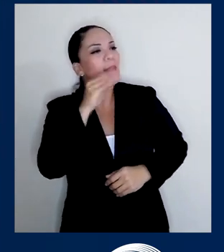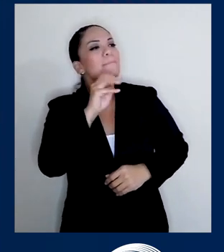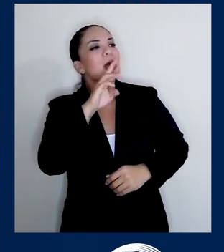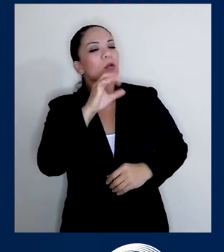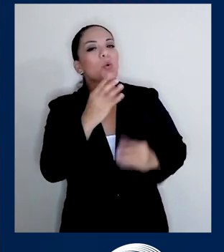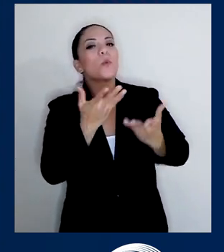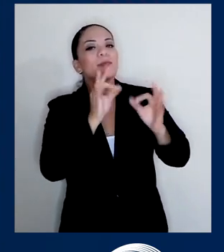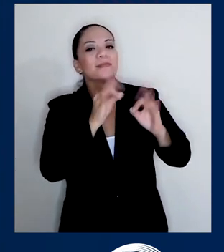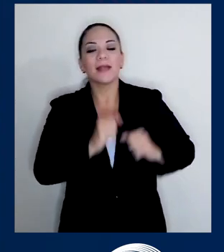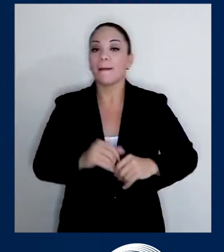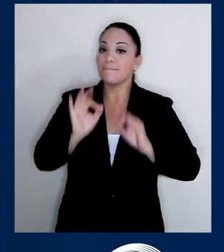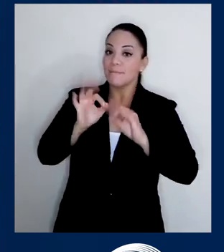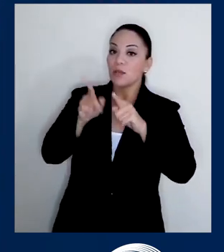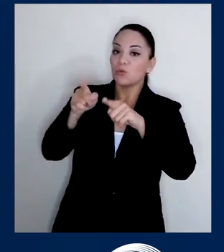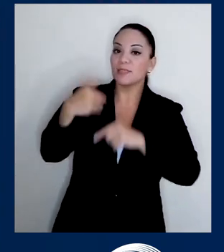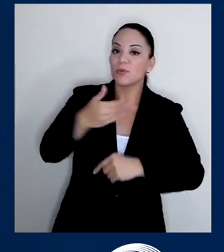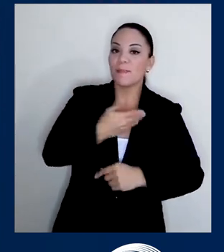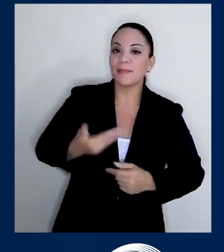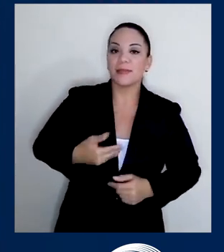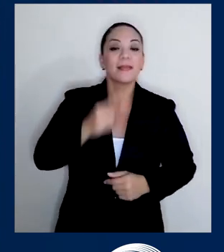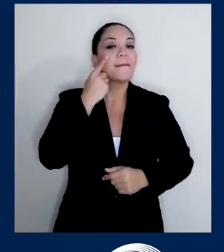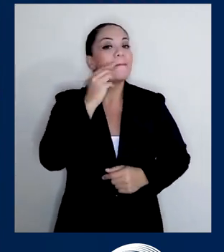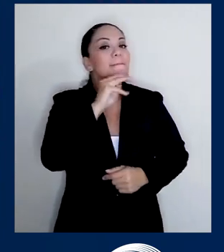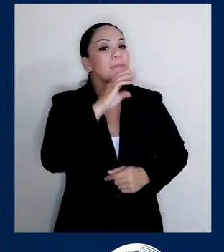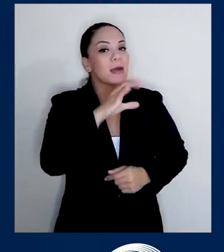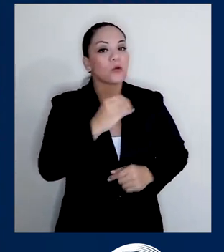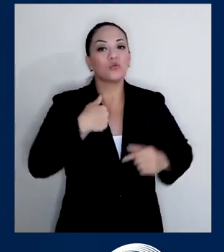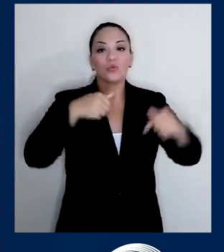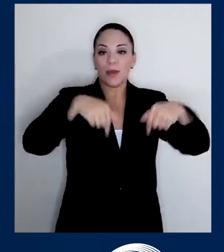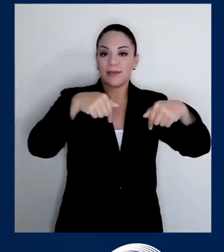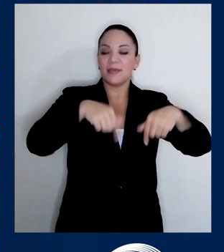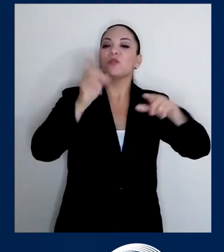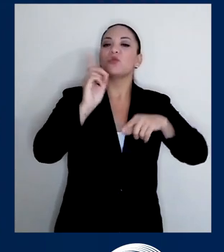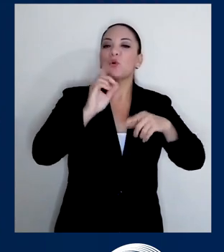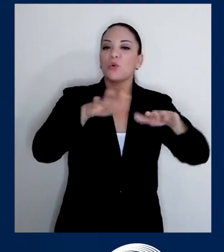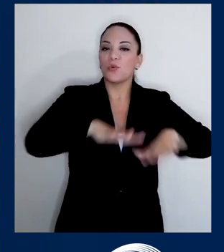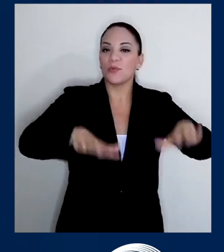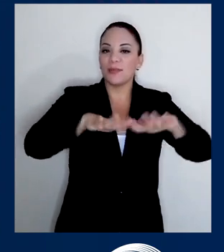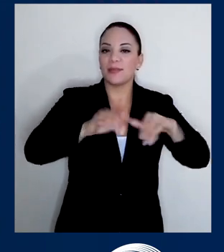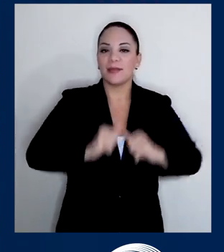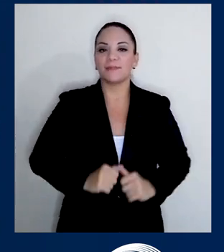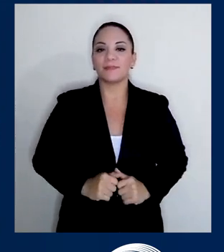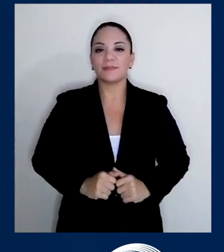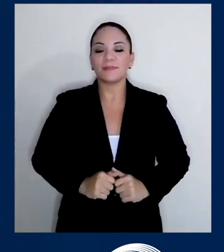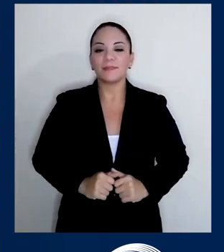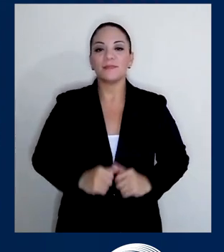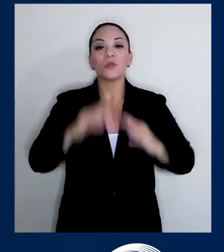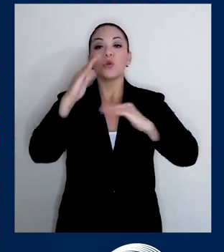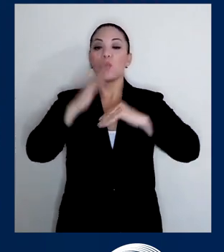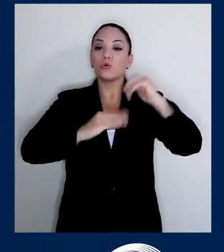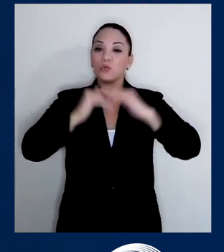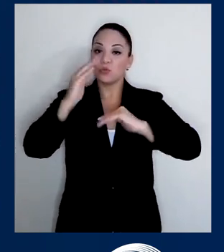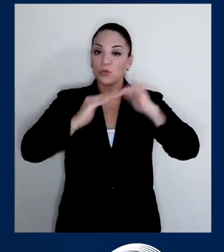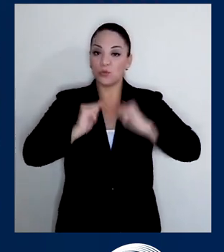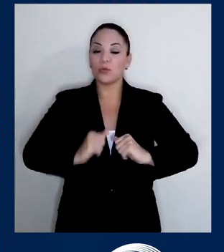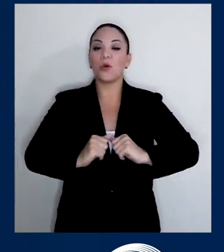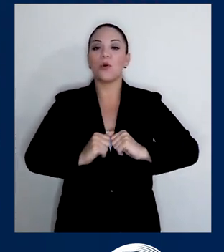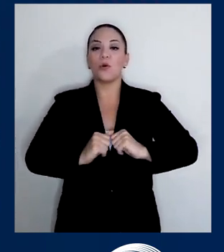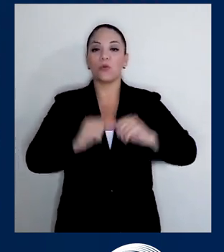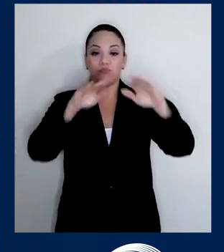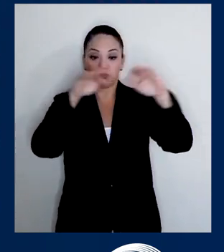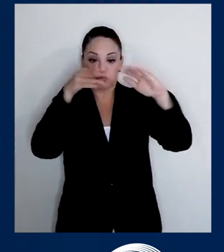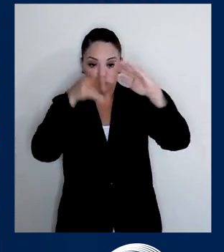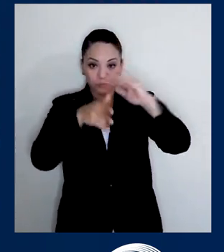¿Y usted, presidente? Vea, don Marco, estoy aquí en la construcción del